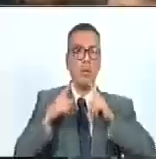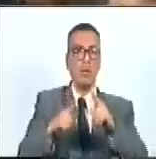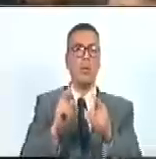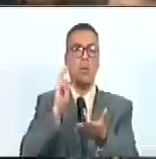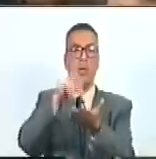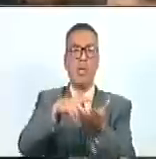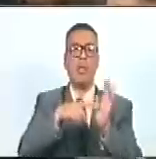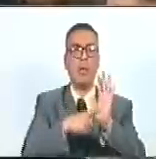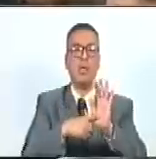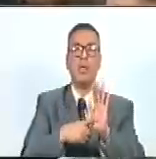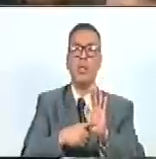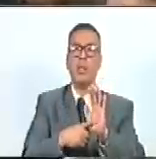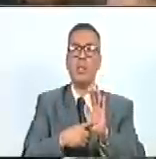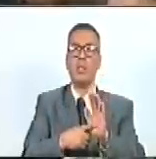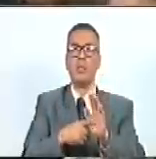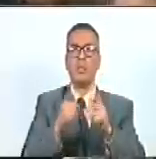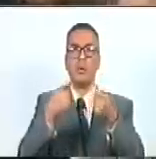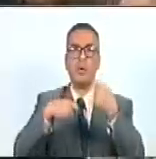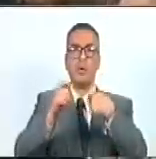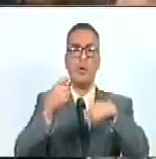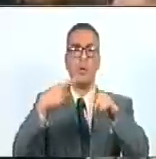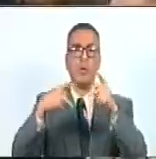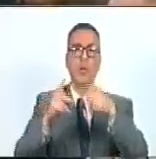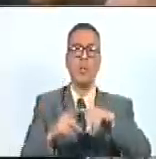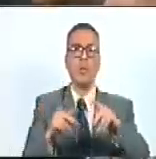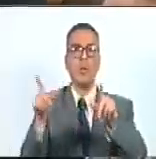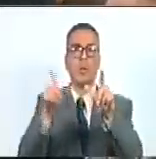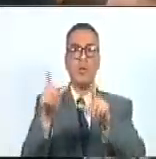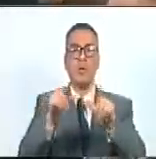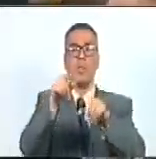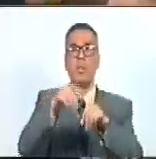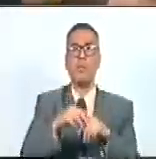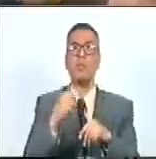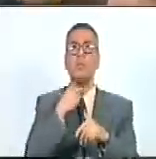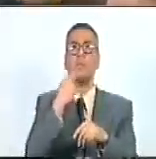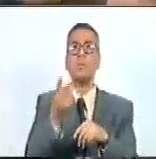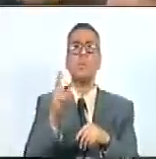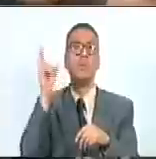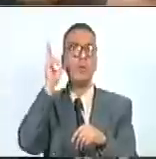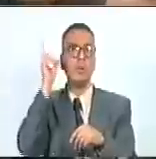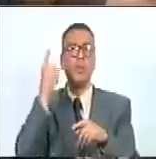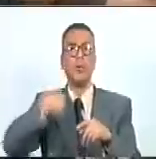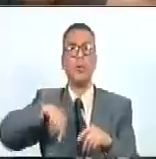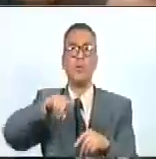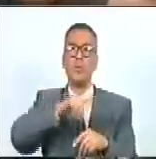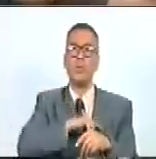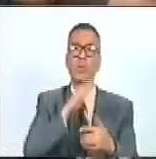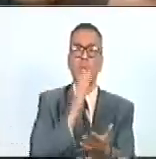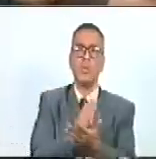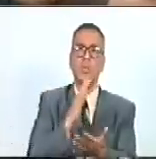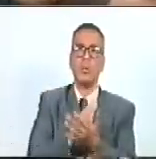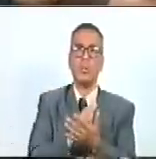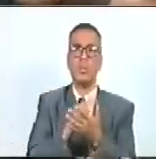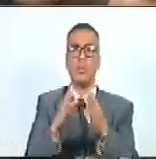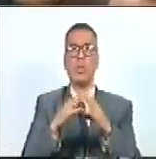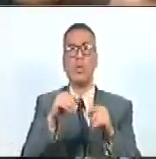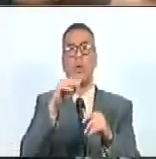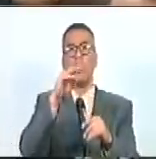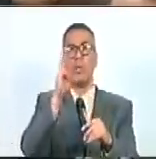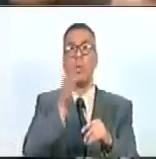presentación de eventos, la voz de directorios telefónicos, esas voces que escuchamos nosotros en los robots, sobre todo en los bancos,